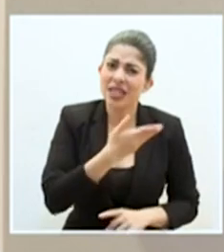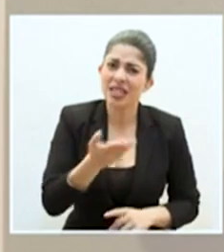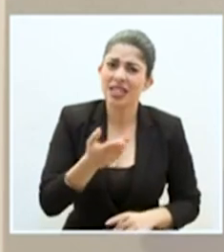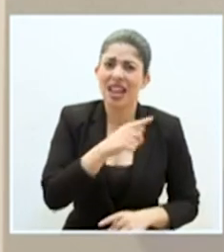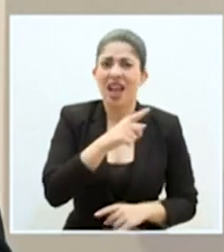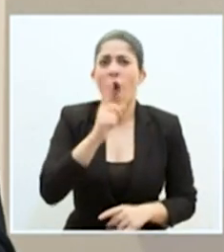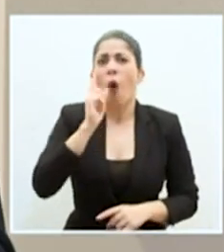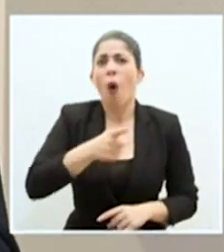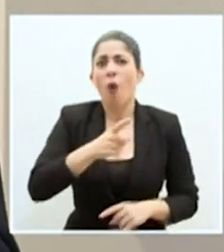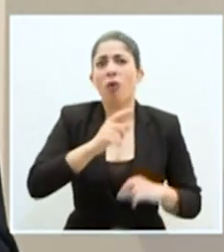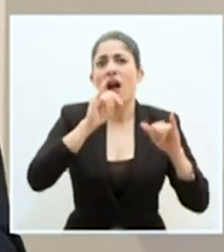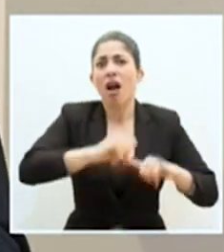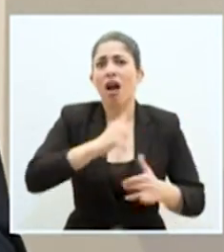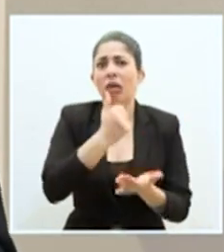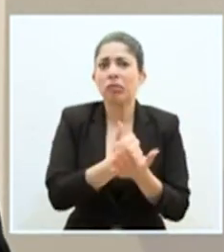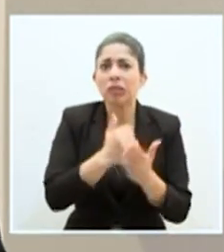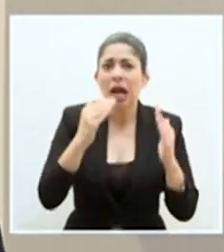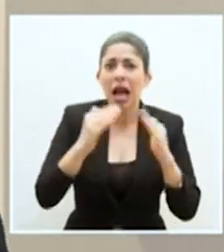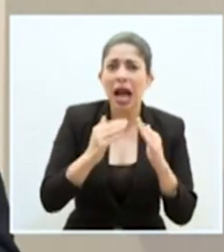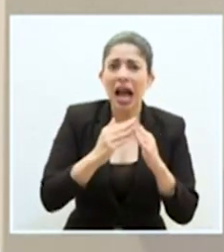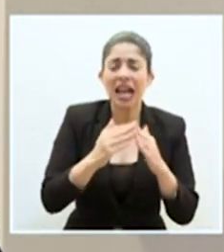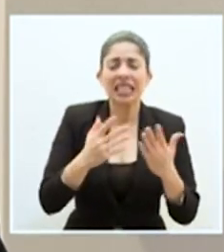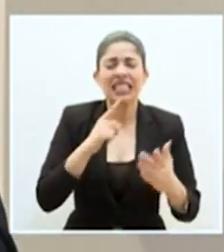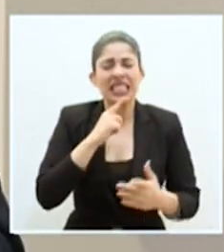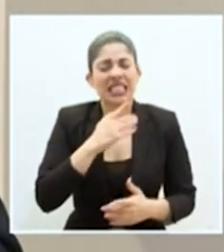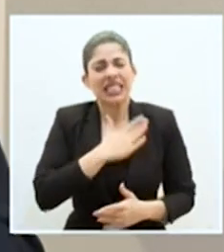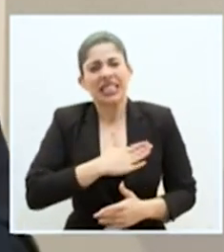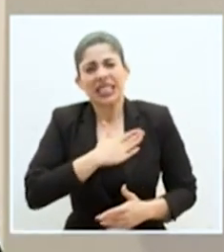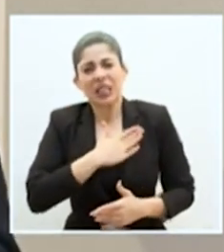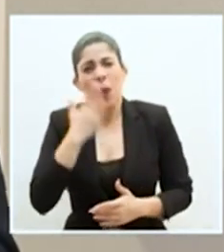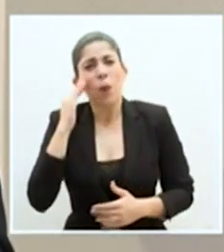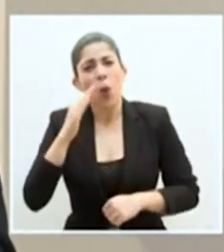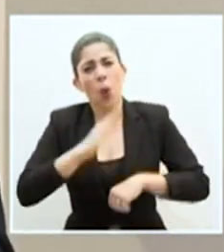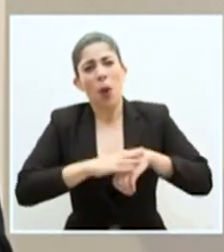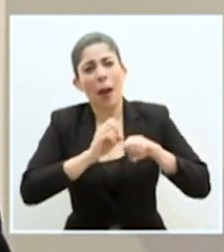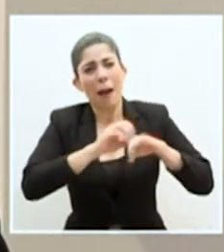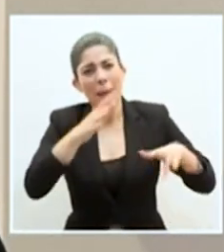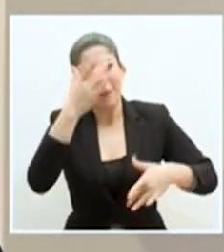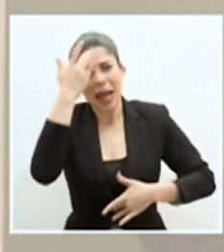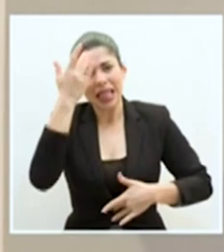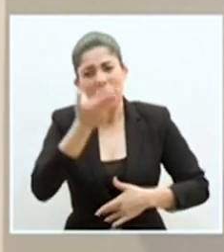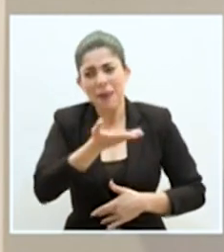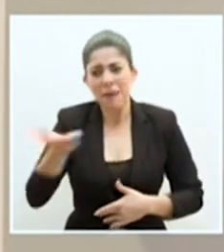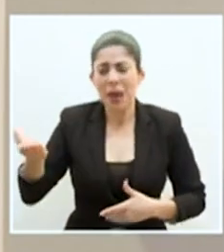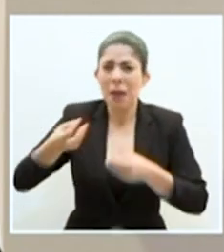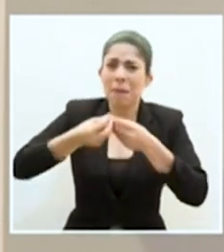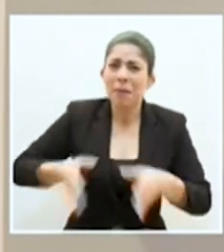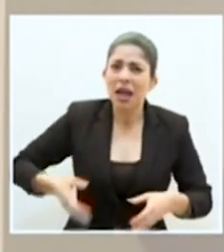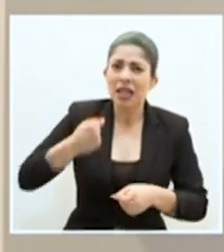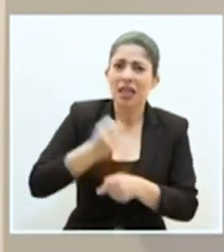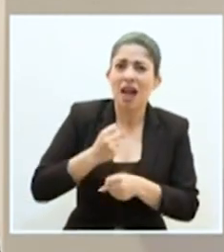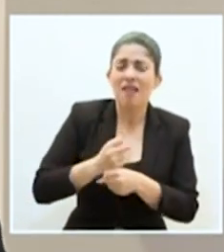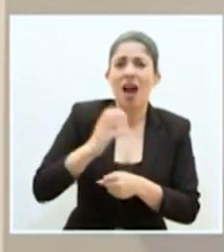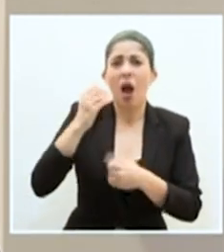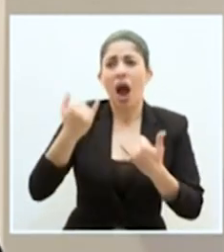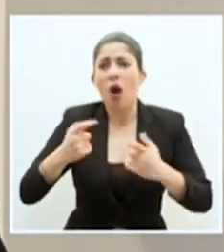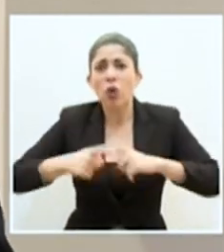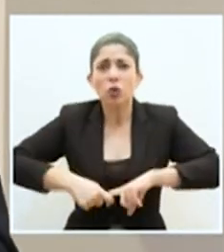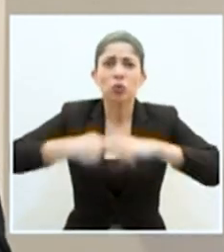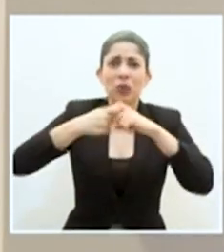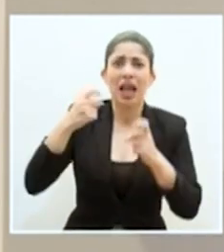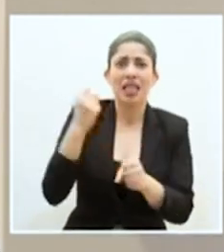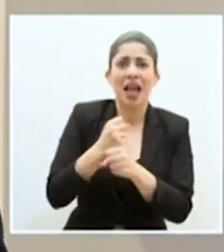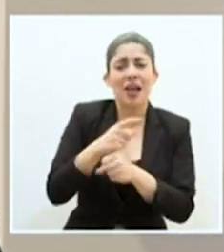están obligados a quedarse en sus casas, que lastimosamente por esta pandemia se han quedado sin su trabajo o están suspendidos.